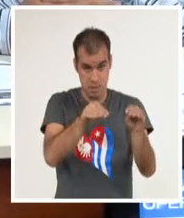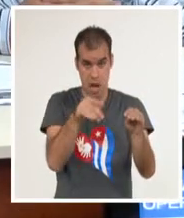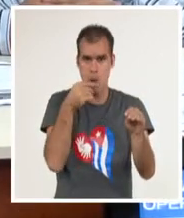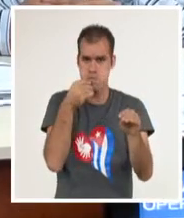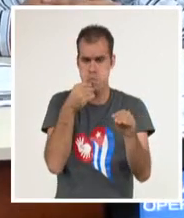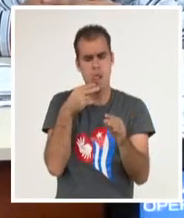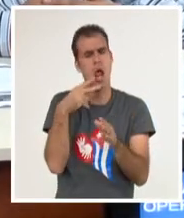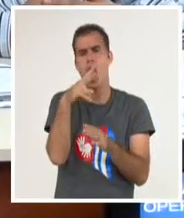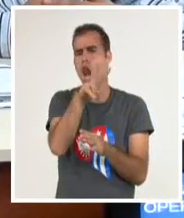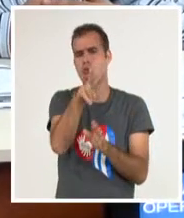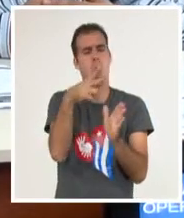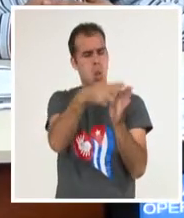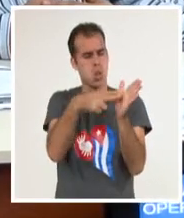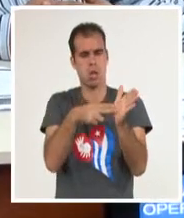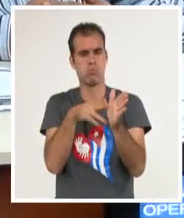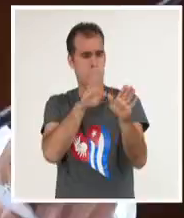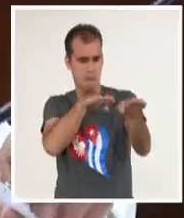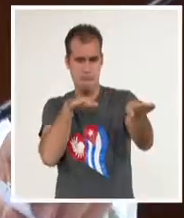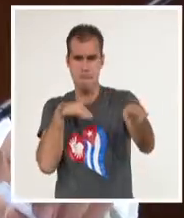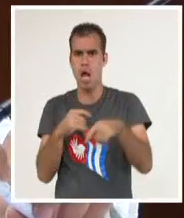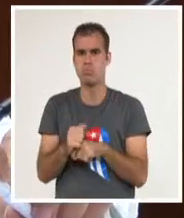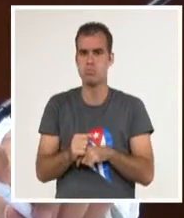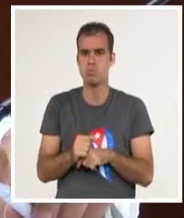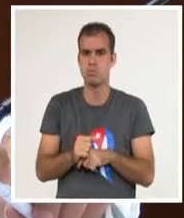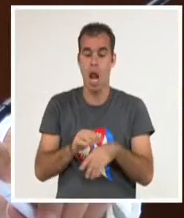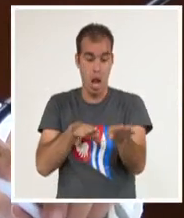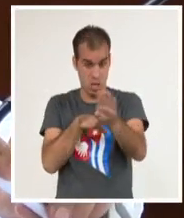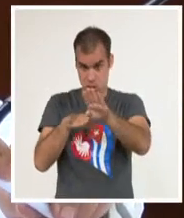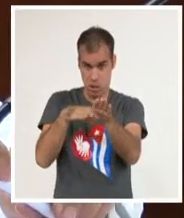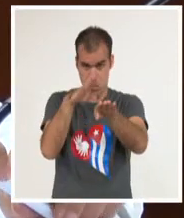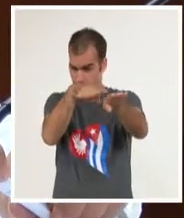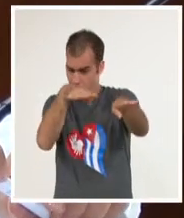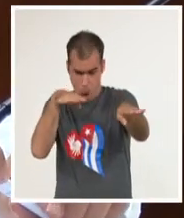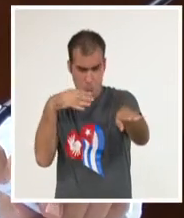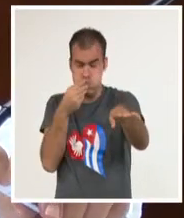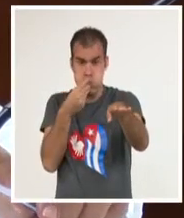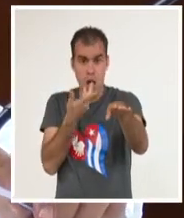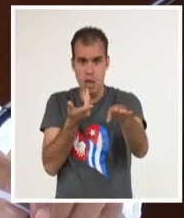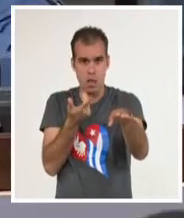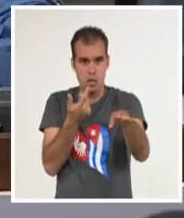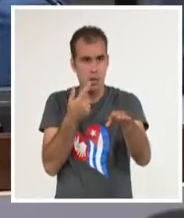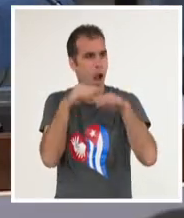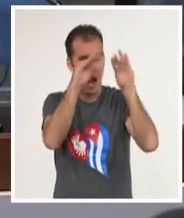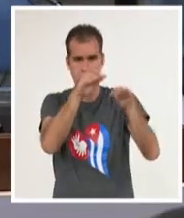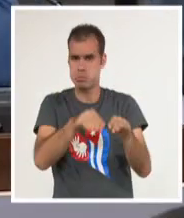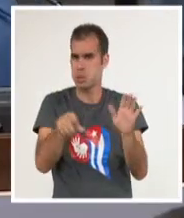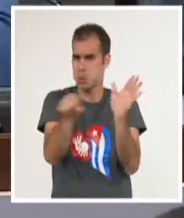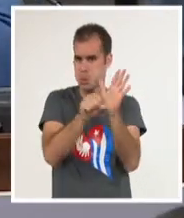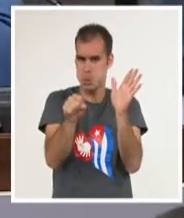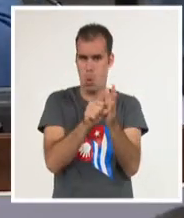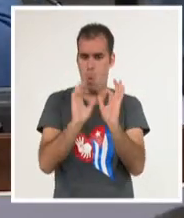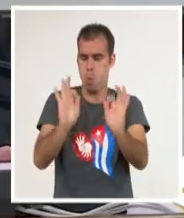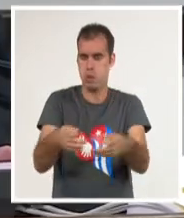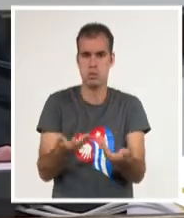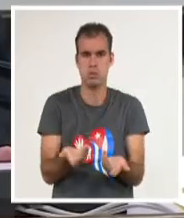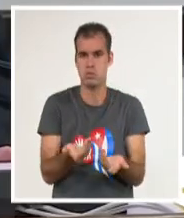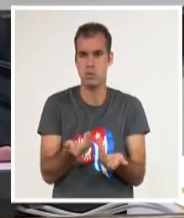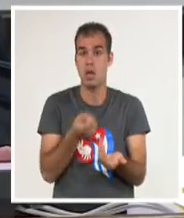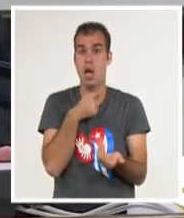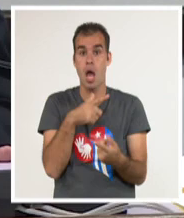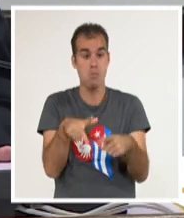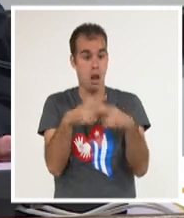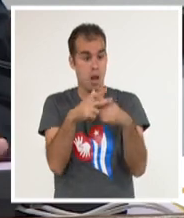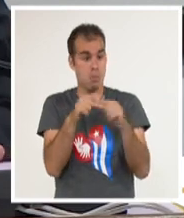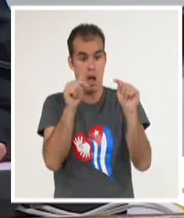20 rastros, que el cuello de botella está en los almacenes. Entonces, si eso no se resuelve, Eduardo, no logramos el objetivo.